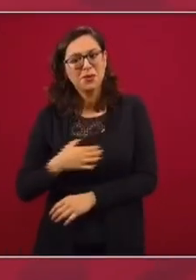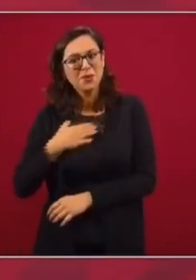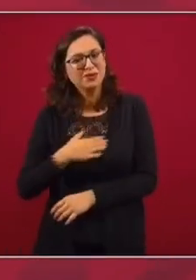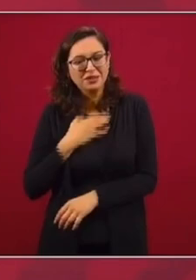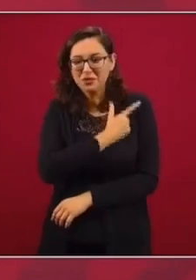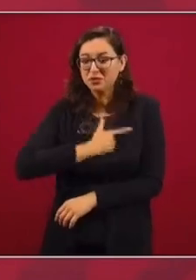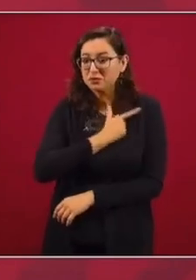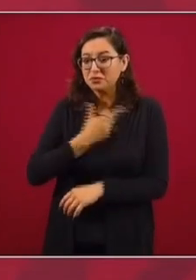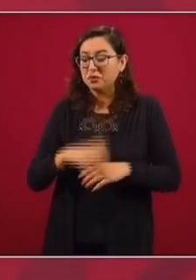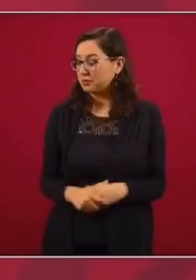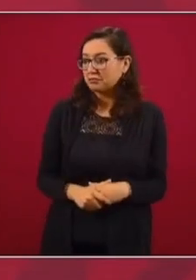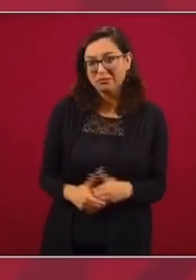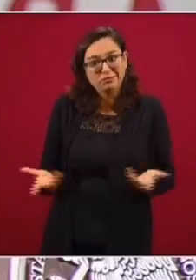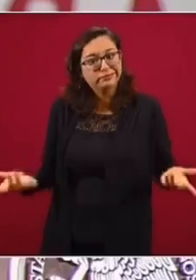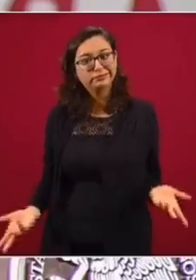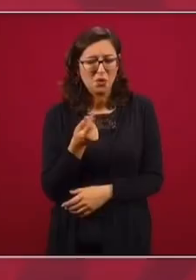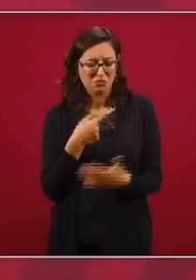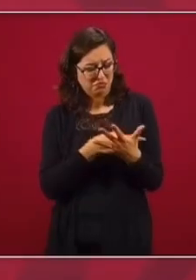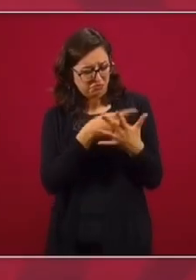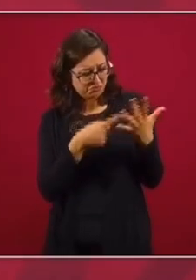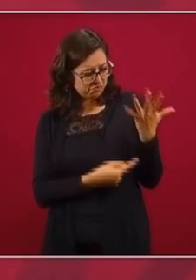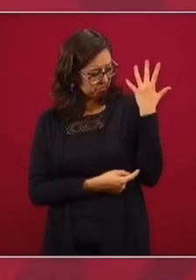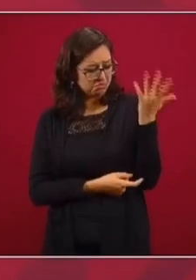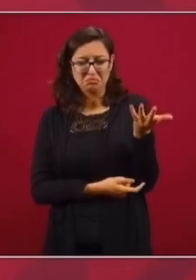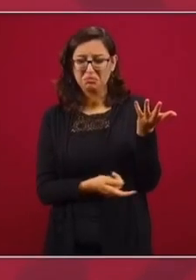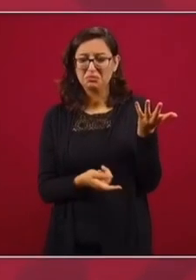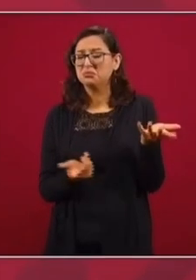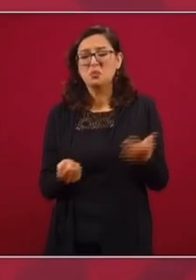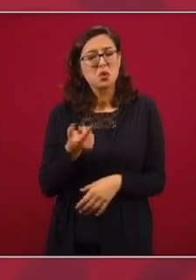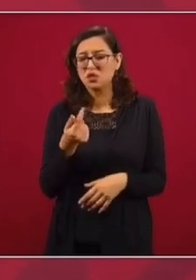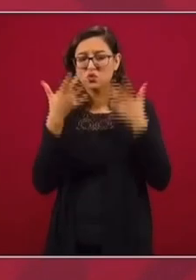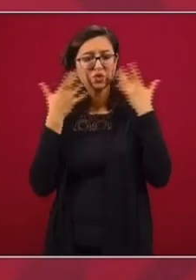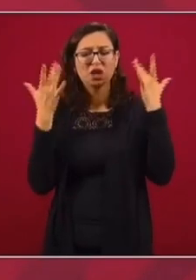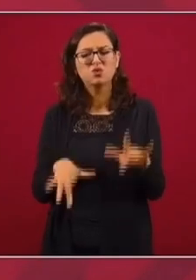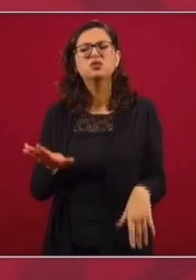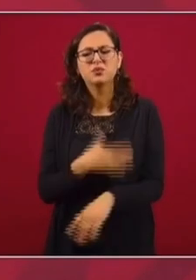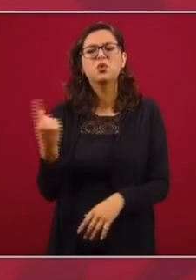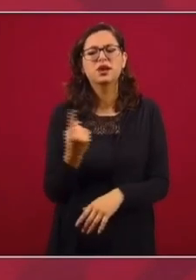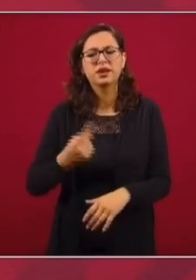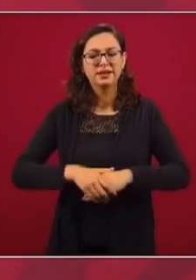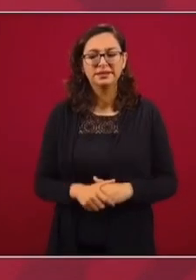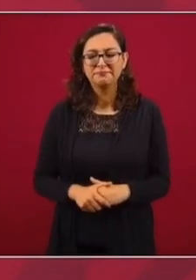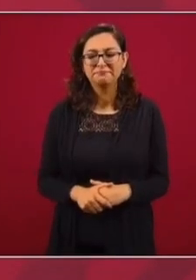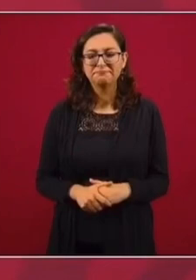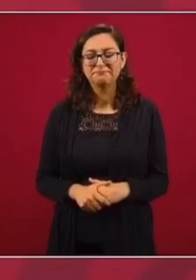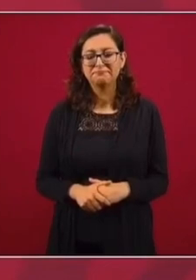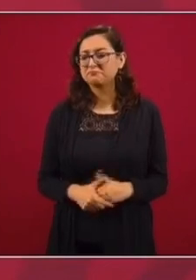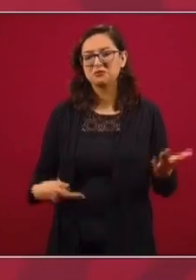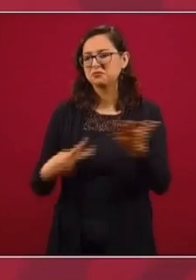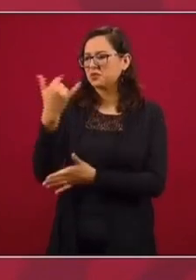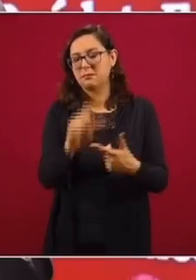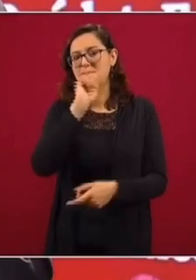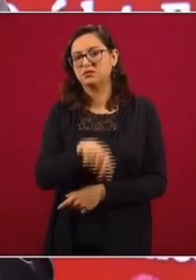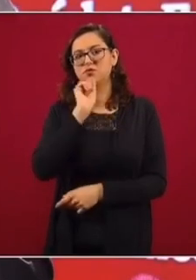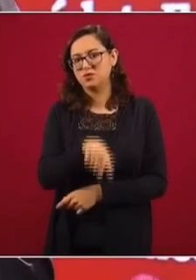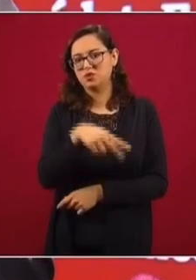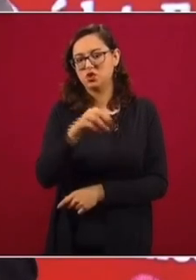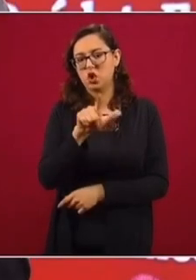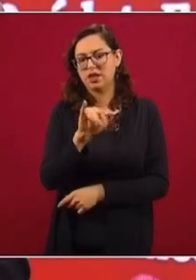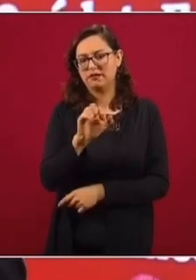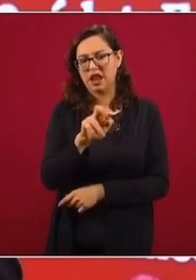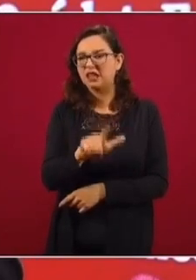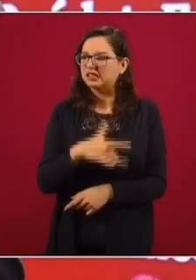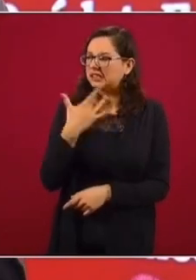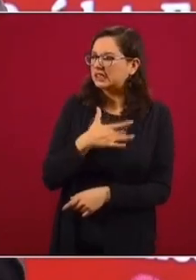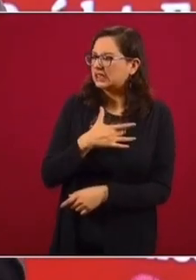Los que se han ido, algunos, muy pocos, se han ido porque no están de acuerdo con el proyecto nuestro. Y han